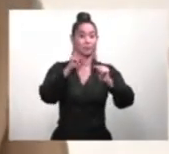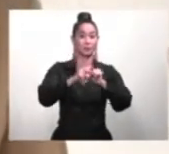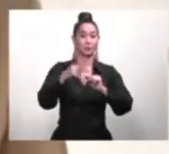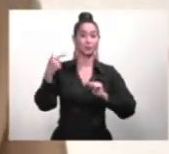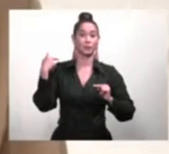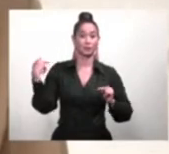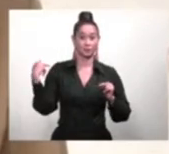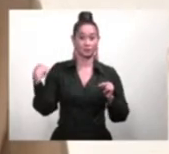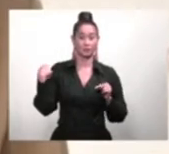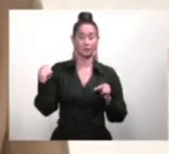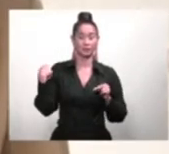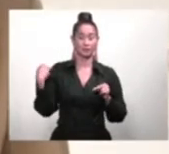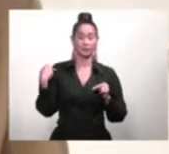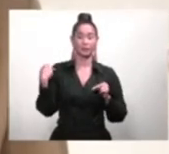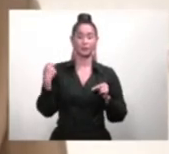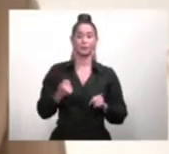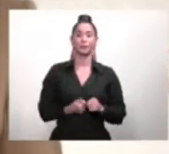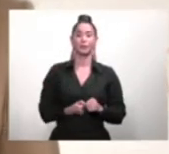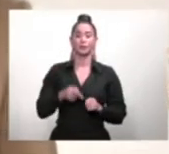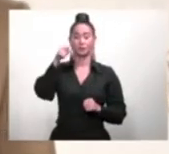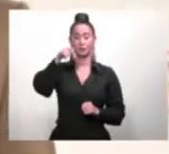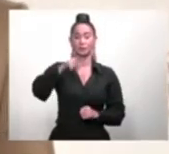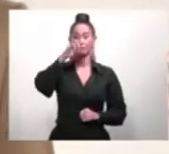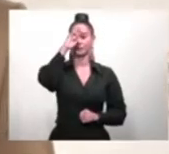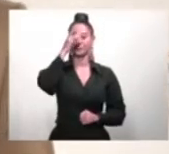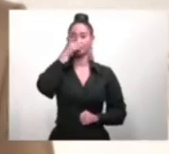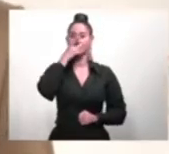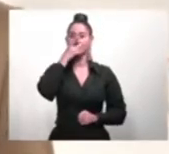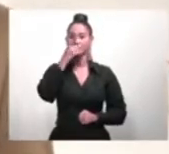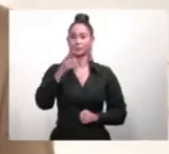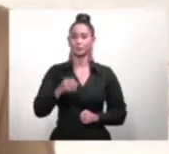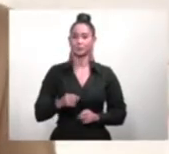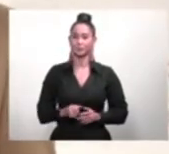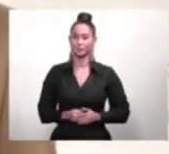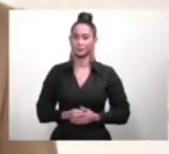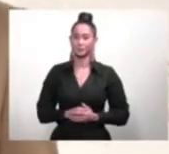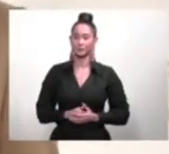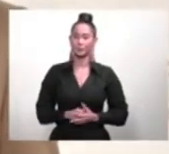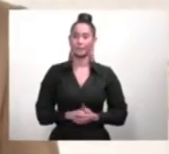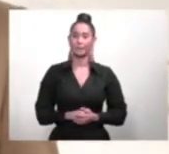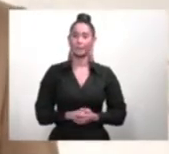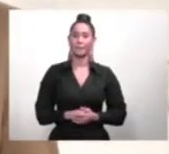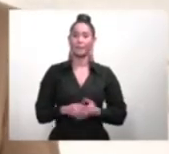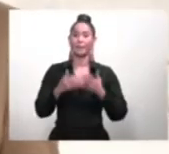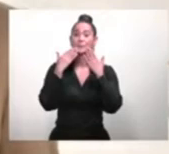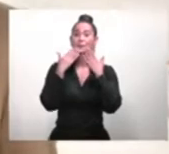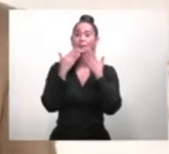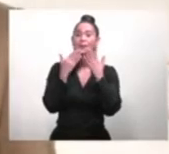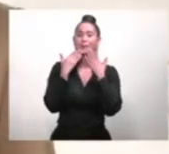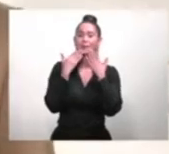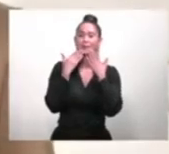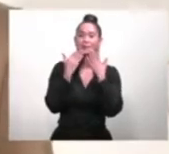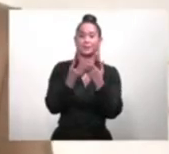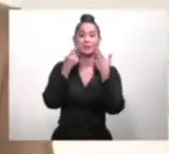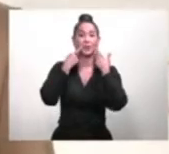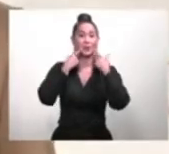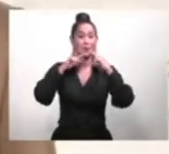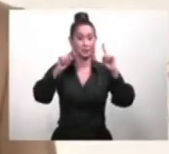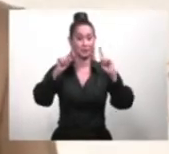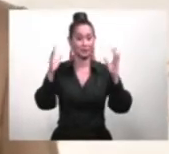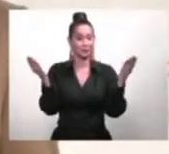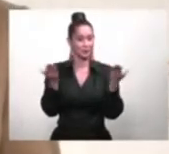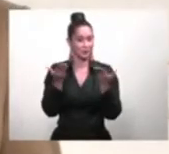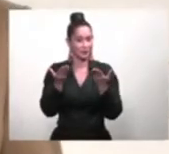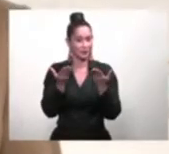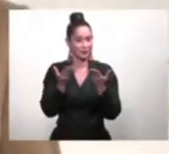Vacunación de República Dominicana. Agradecemos de manera especial a la prensa nacional por estar